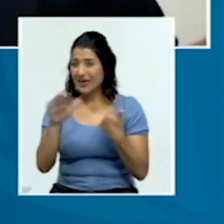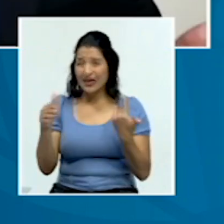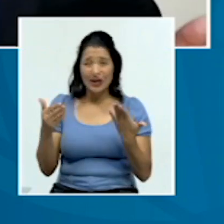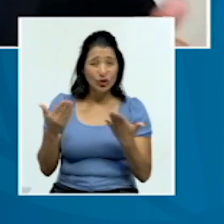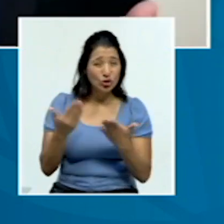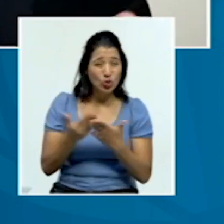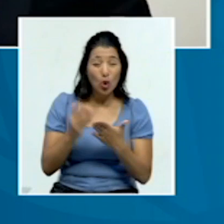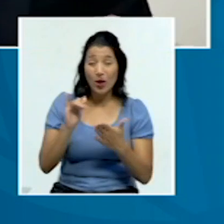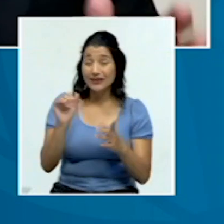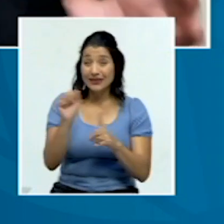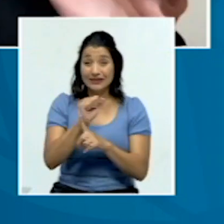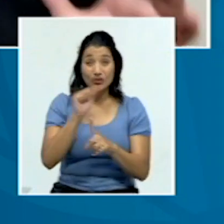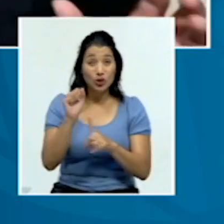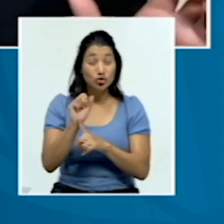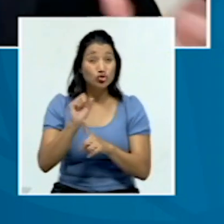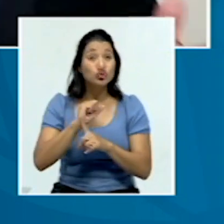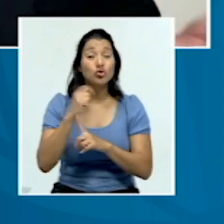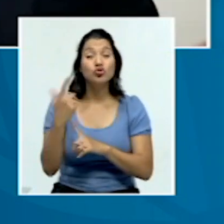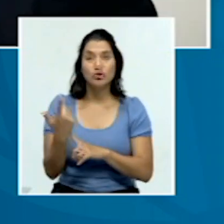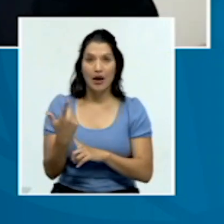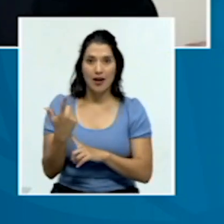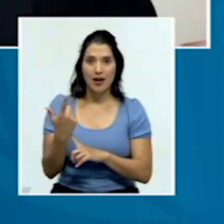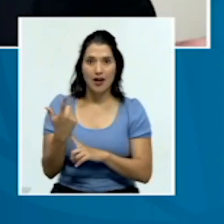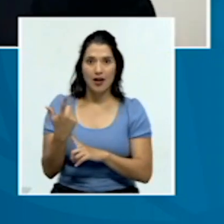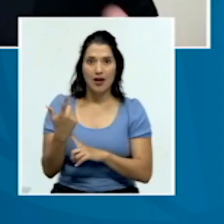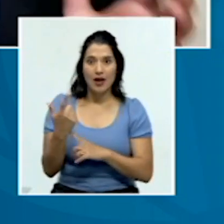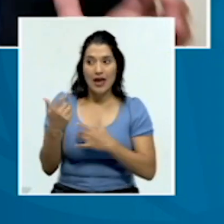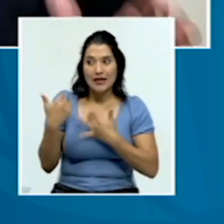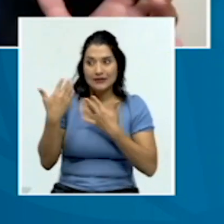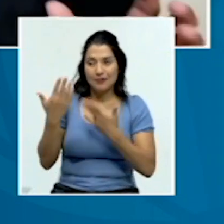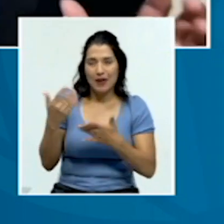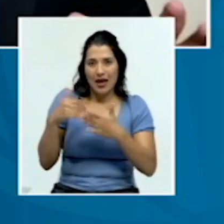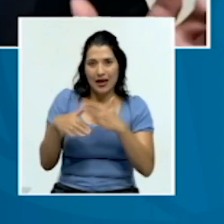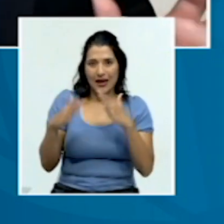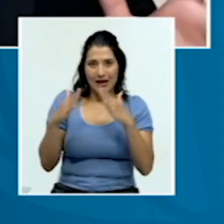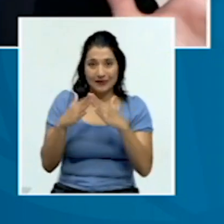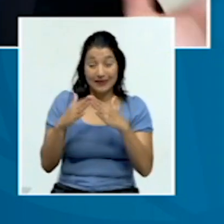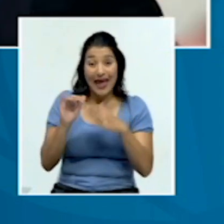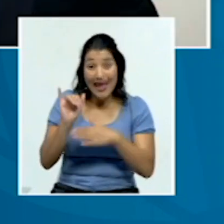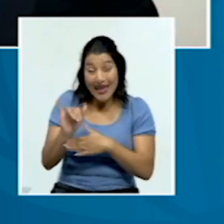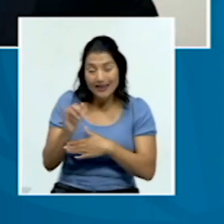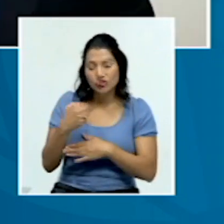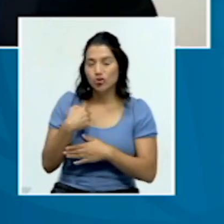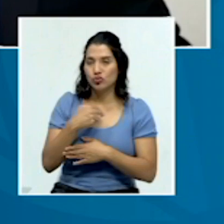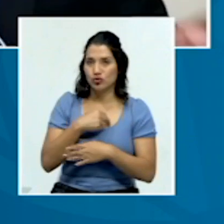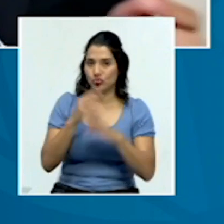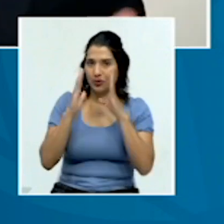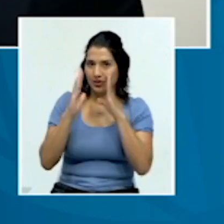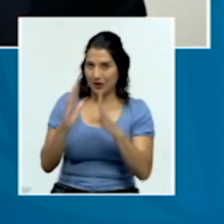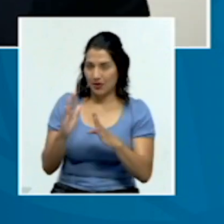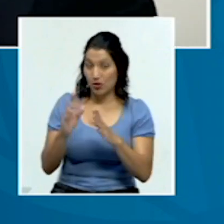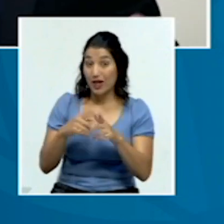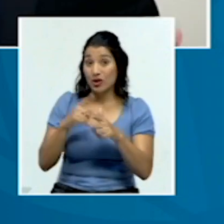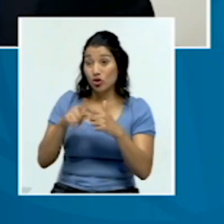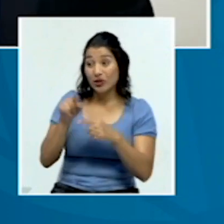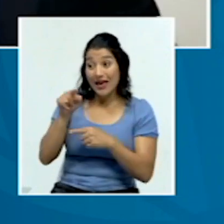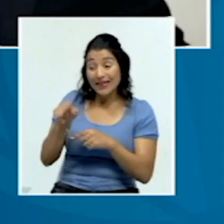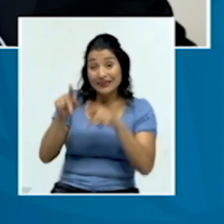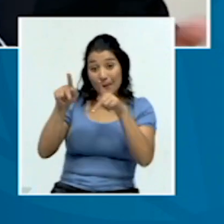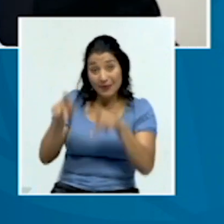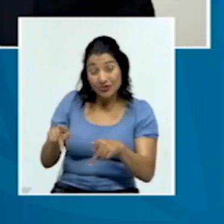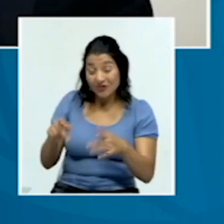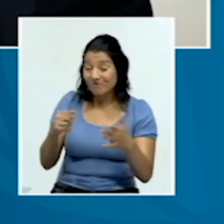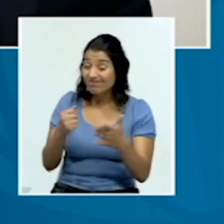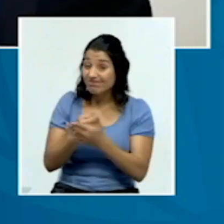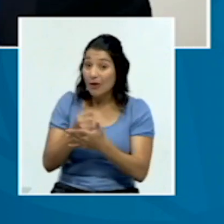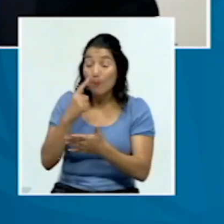contexto social lo está esperando en su hogar. Eso es lo que realmente nosotros tratamos. Y que esa persona lastimosamente por